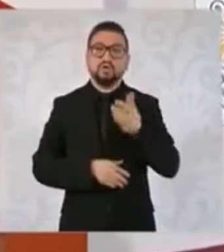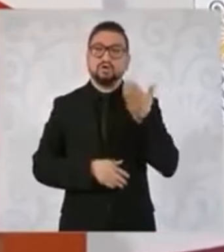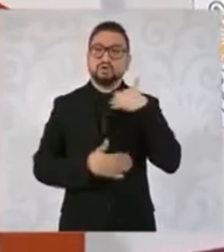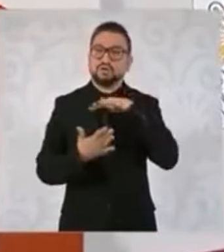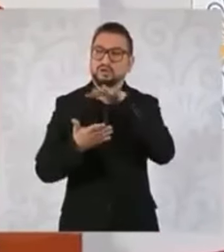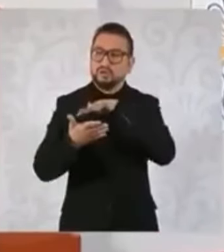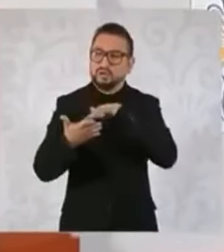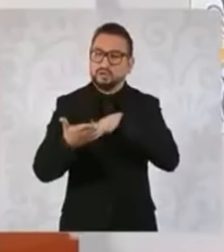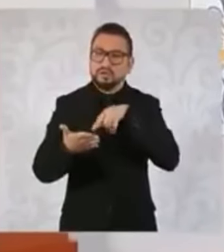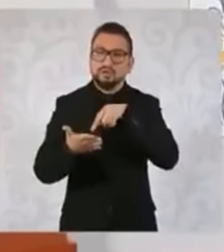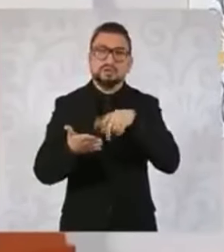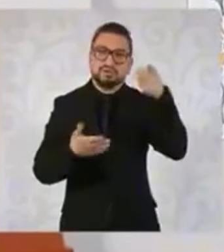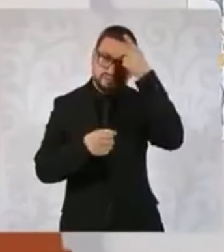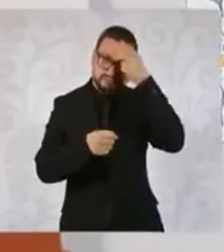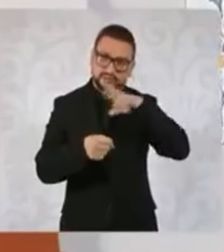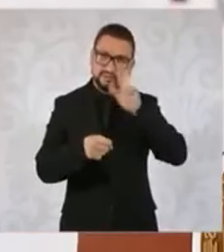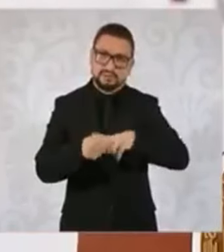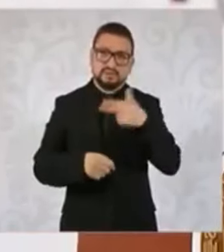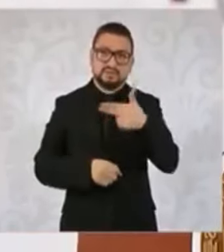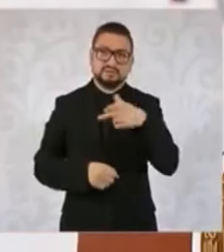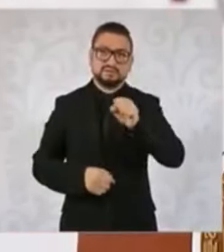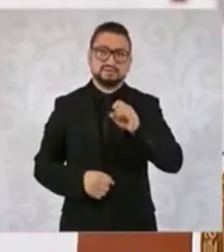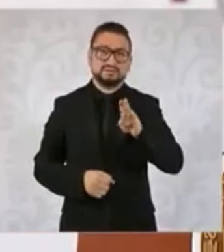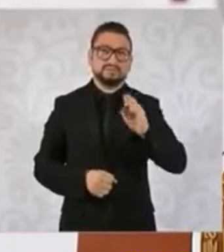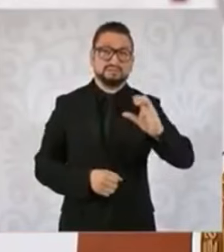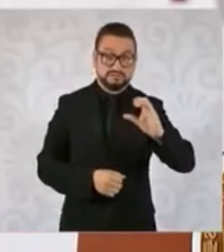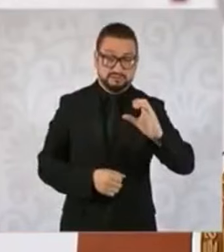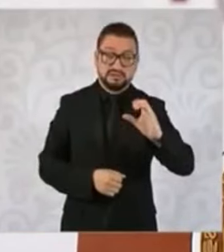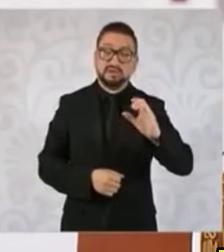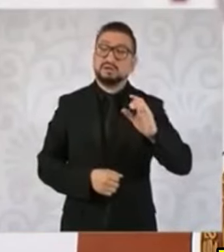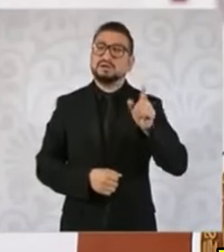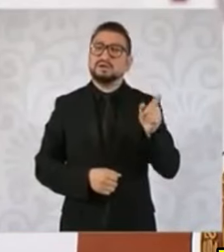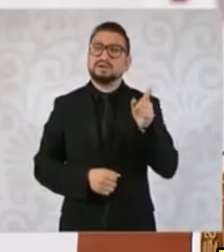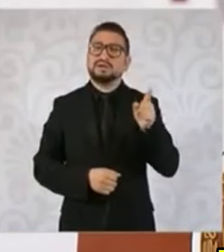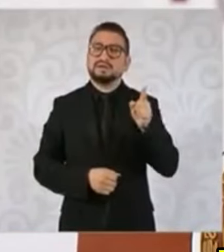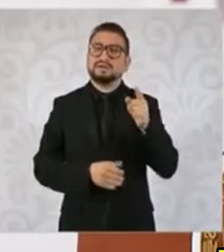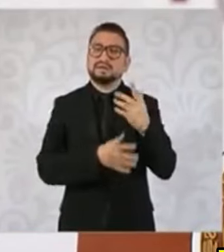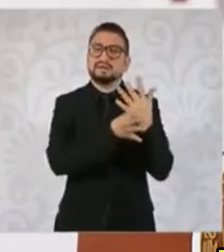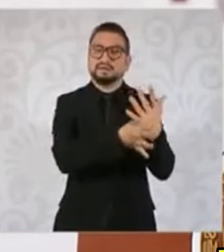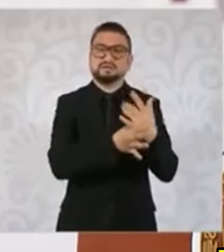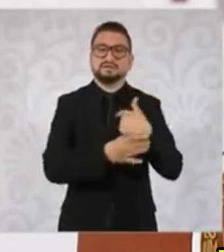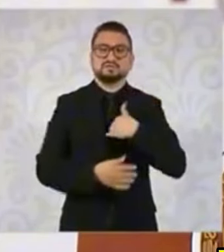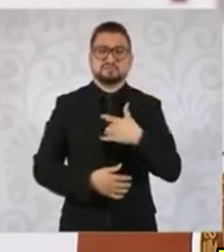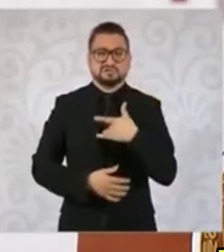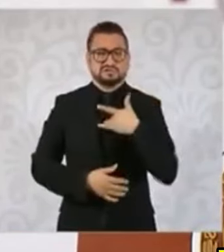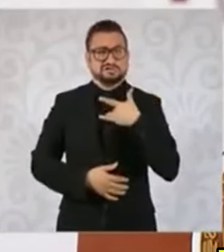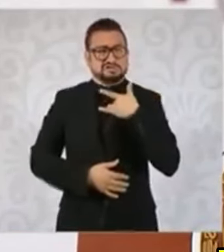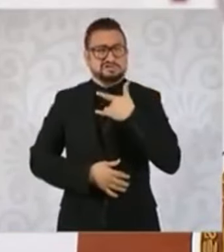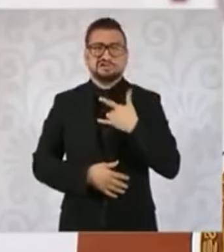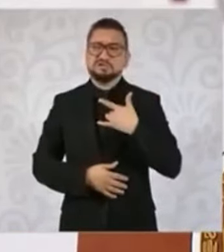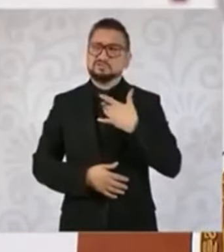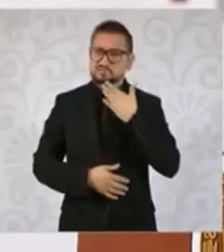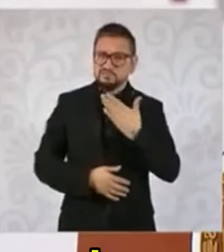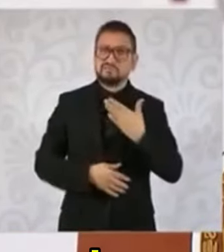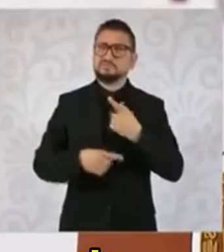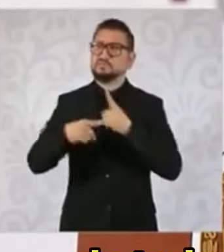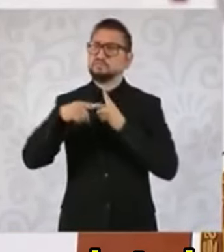un directivo de HCBC que dice, me siento muy optimista de